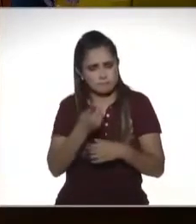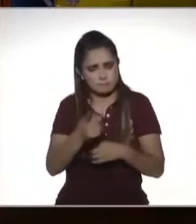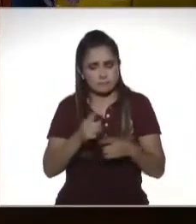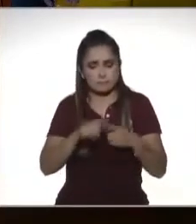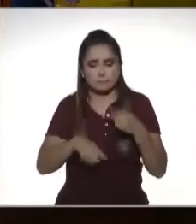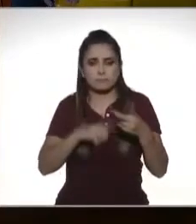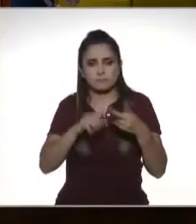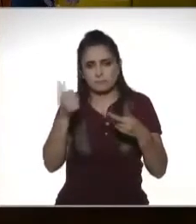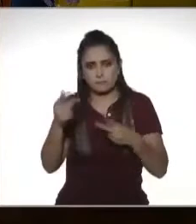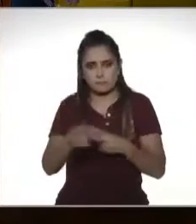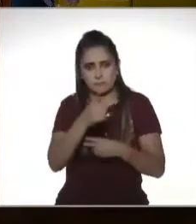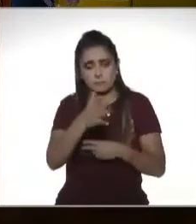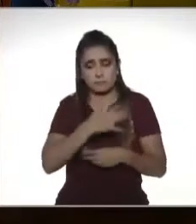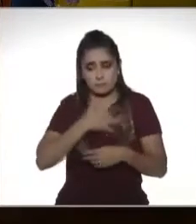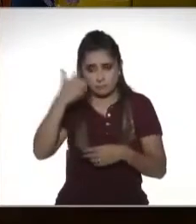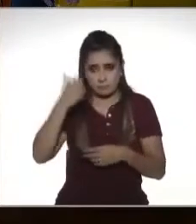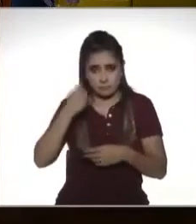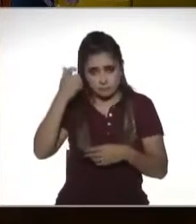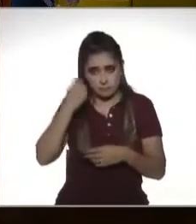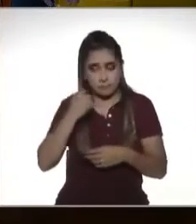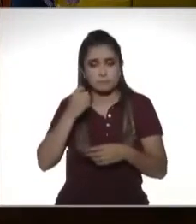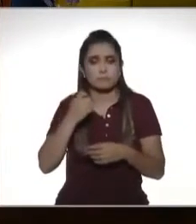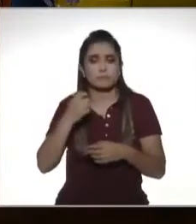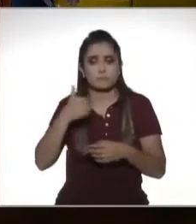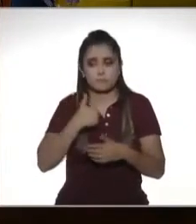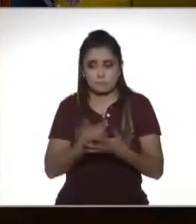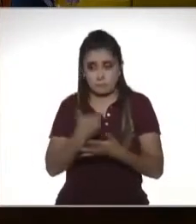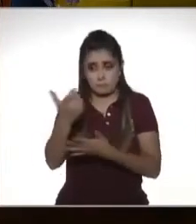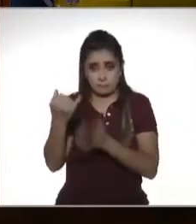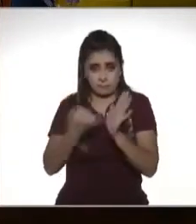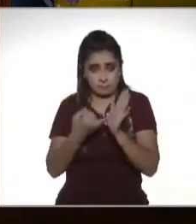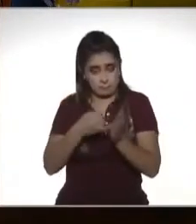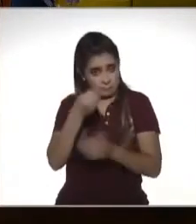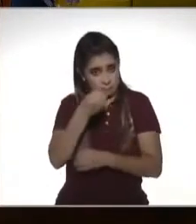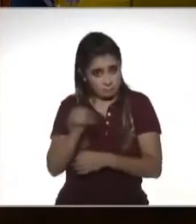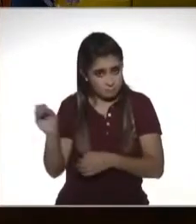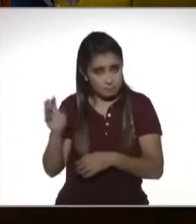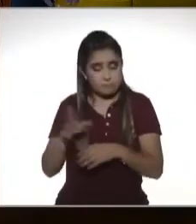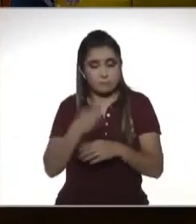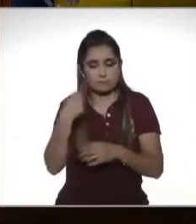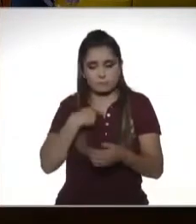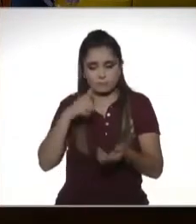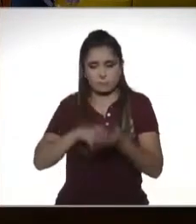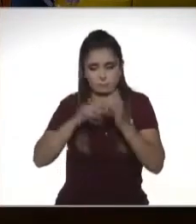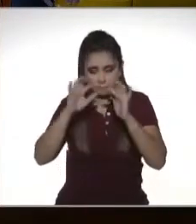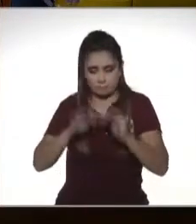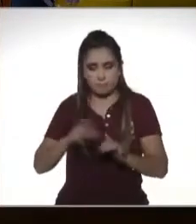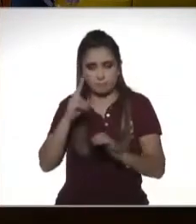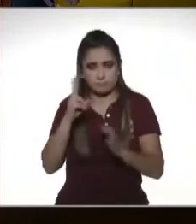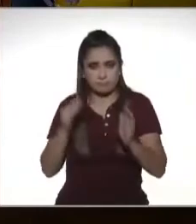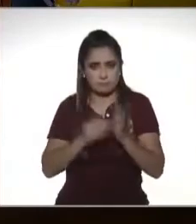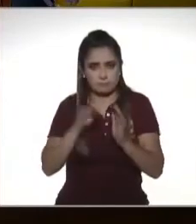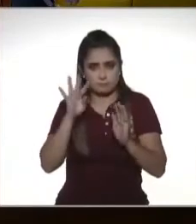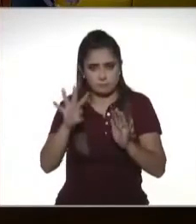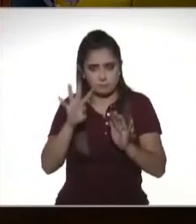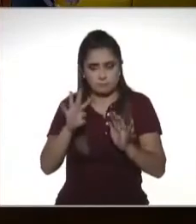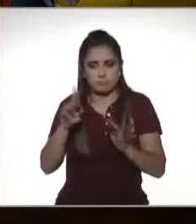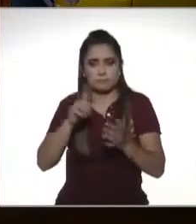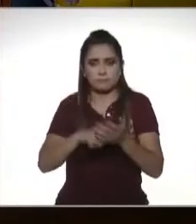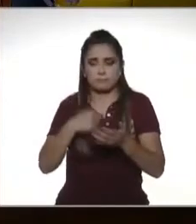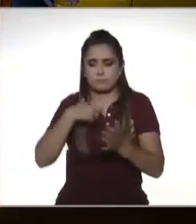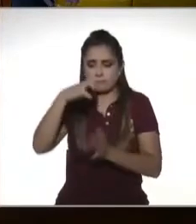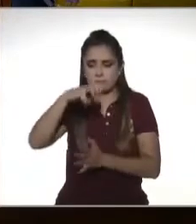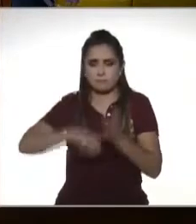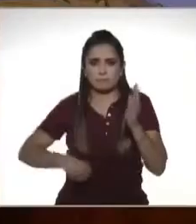preguntan el ser pensionado o jubilado paga impuestos ya que a mí en mi declaración del 2019 me cobraron